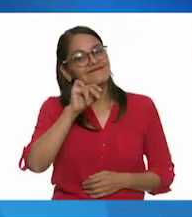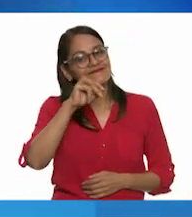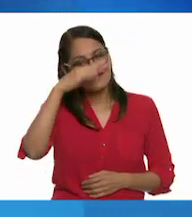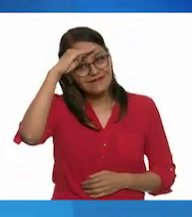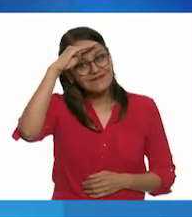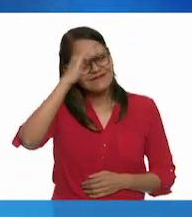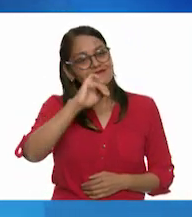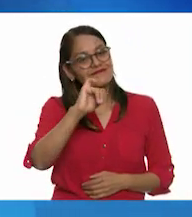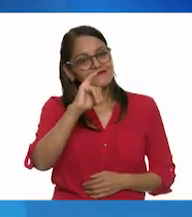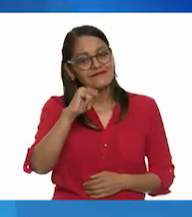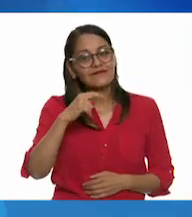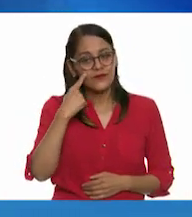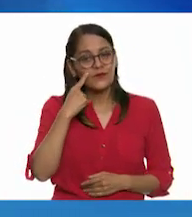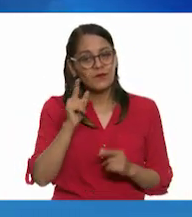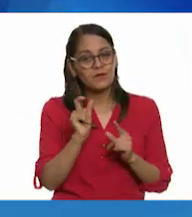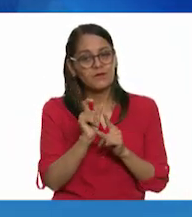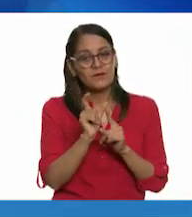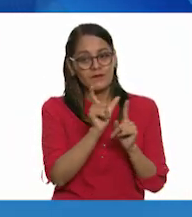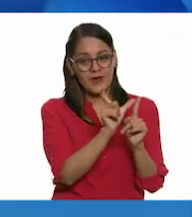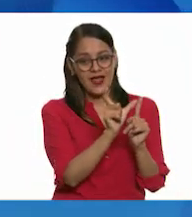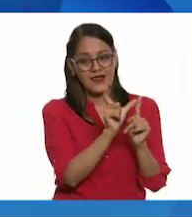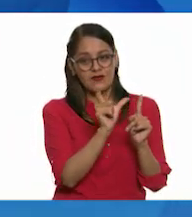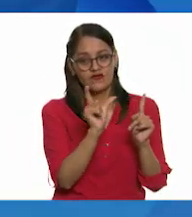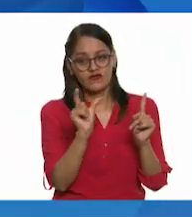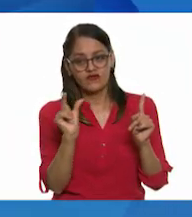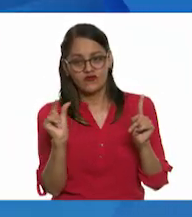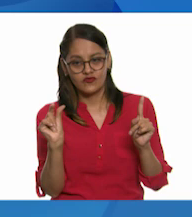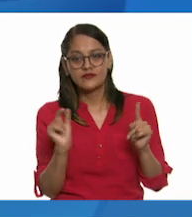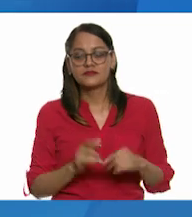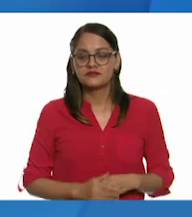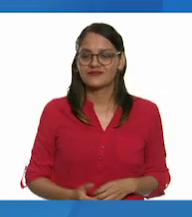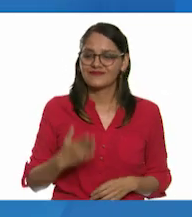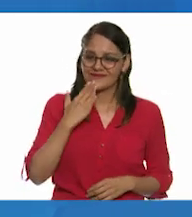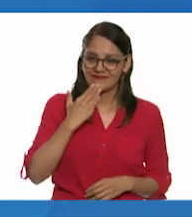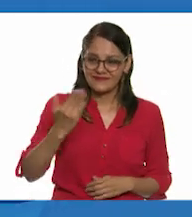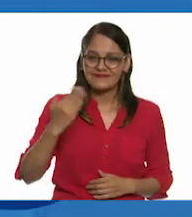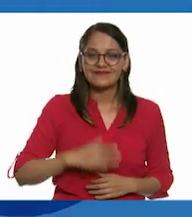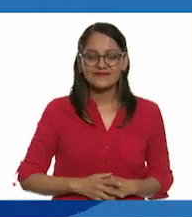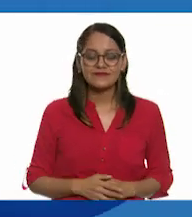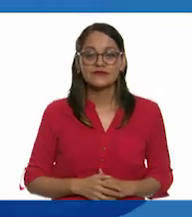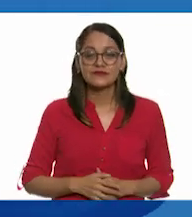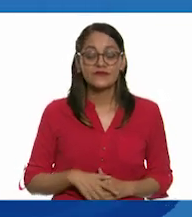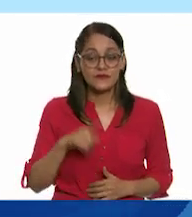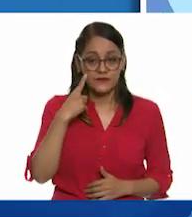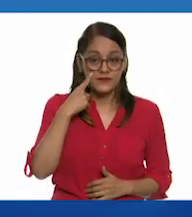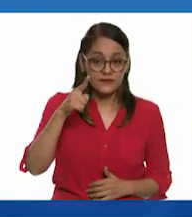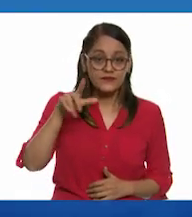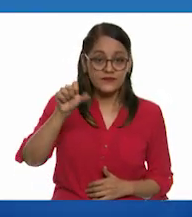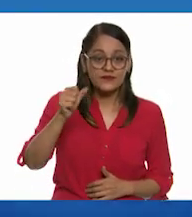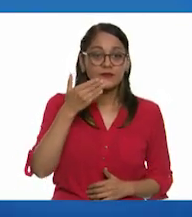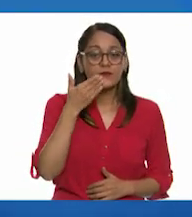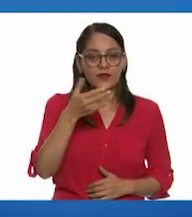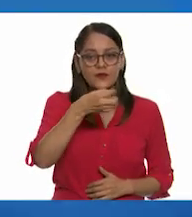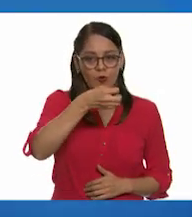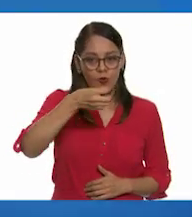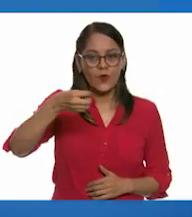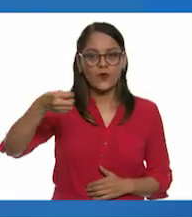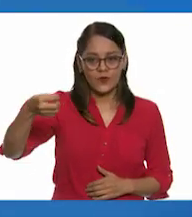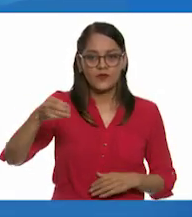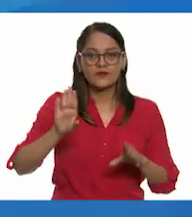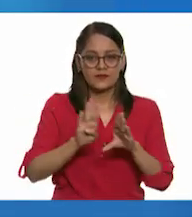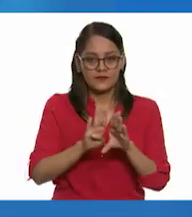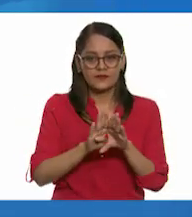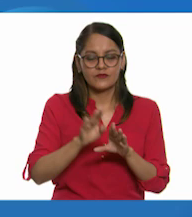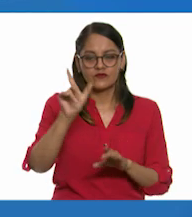yo pienso que sí están de mayor a menor. ¡Oh, muy bien! Alcanzan a apreciar muy bien el orden de estos